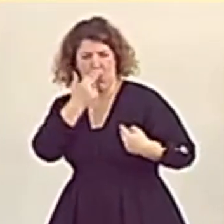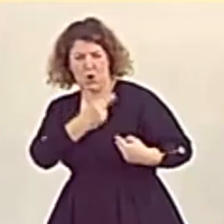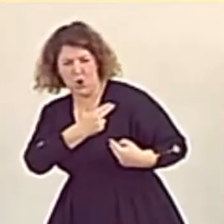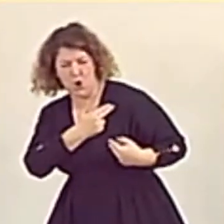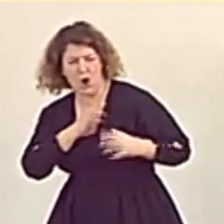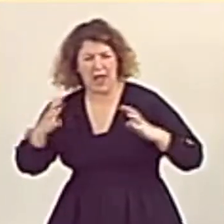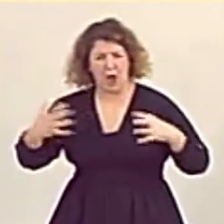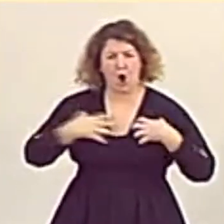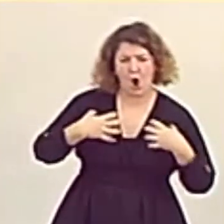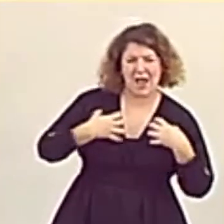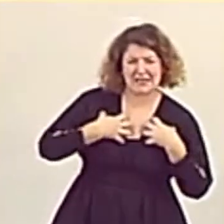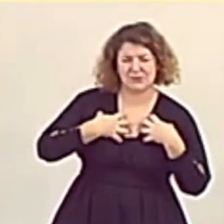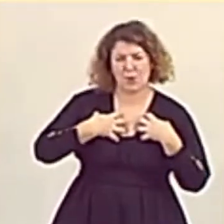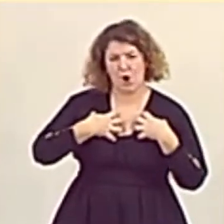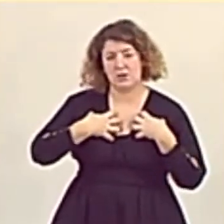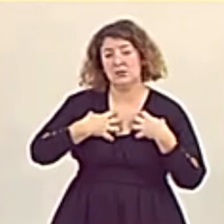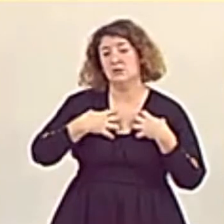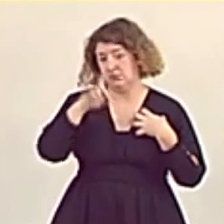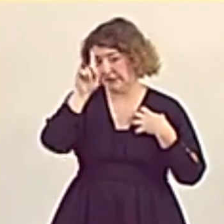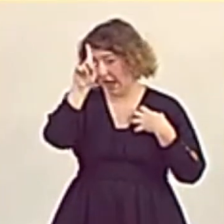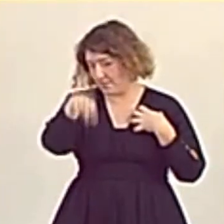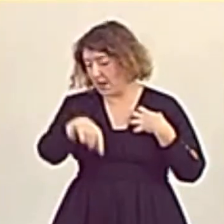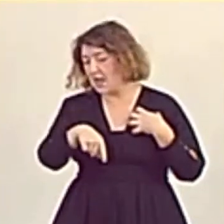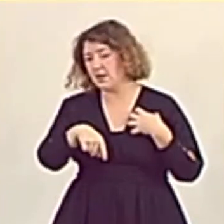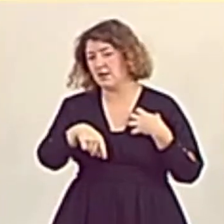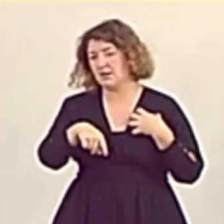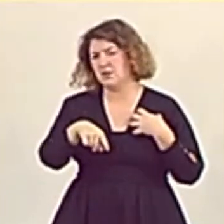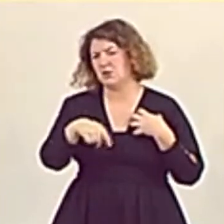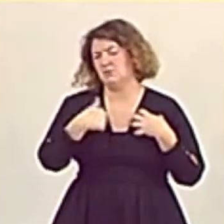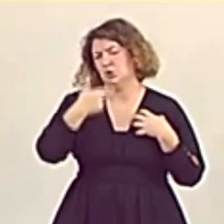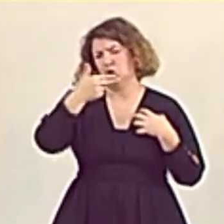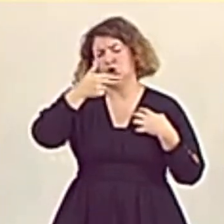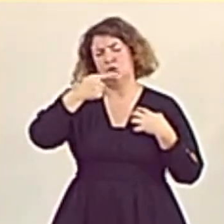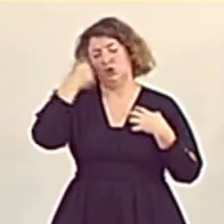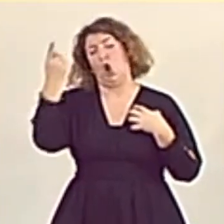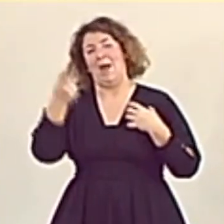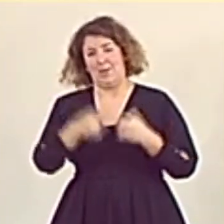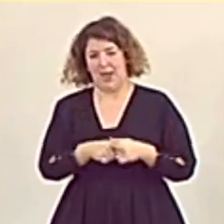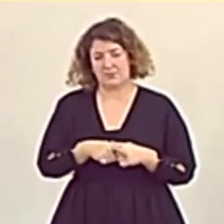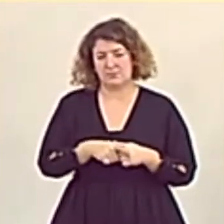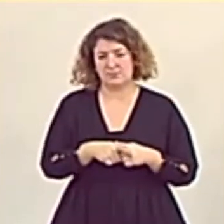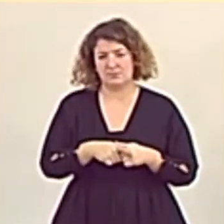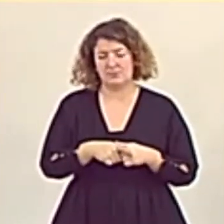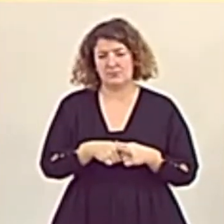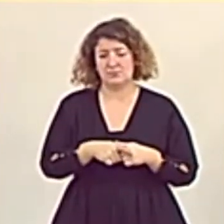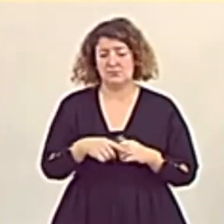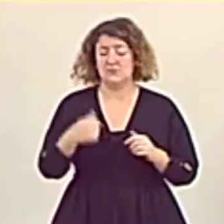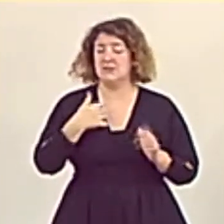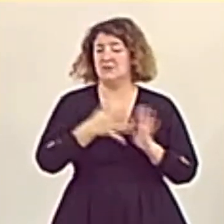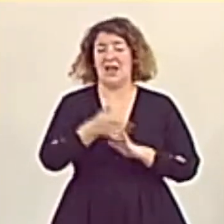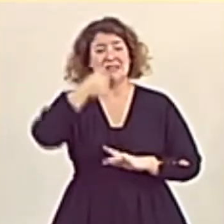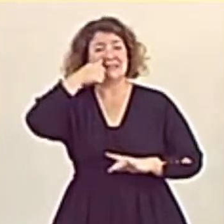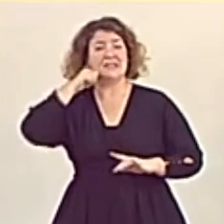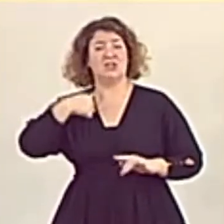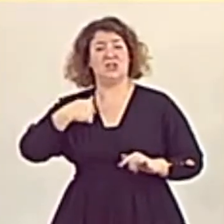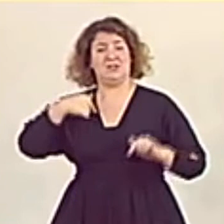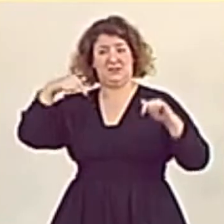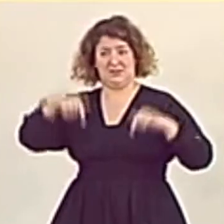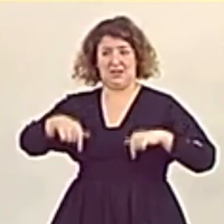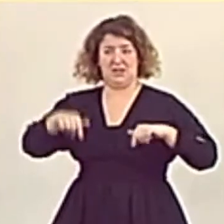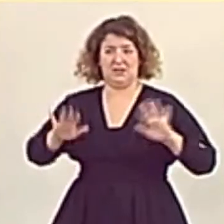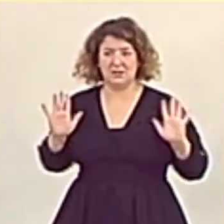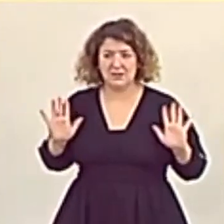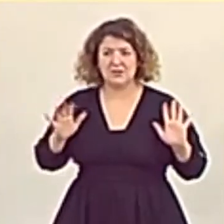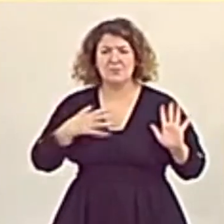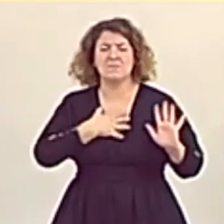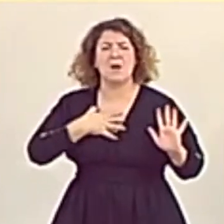egoísmo y, si me lo permiten, de la soberbia. Aquí estoy yo, que me ha costado mucho llegar